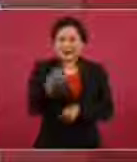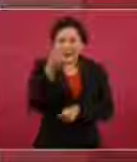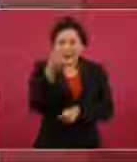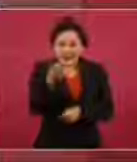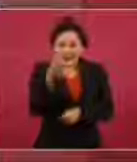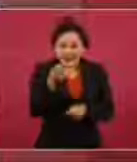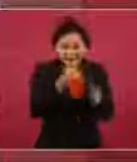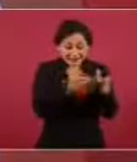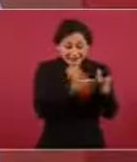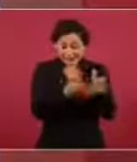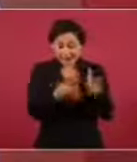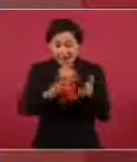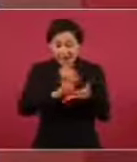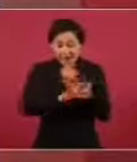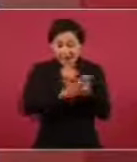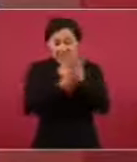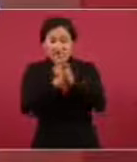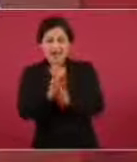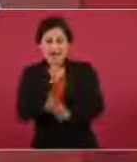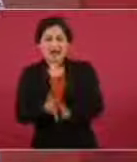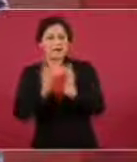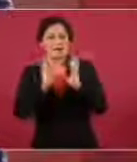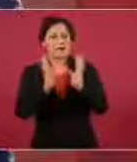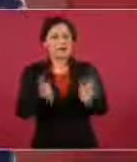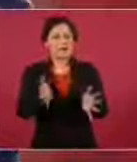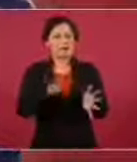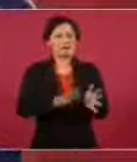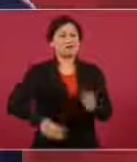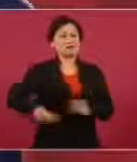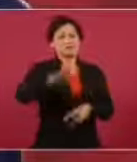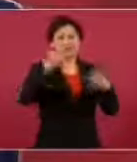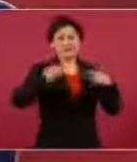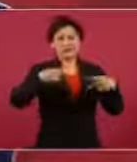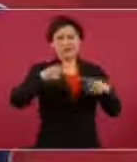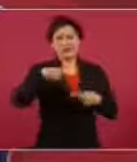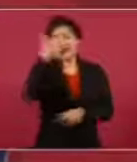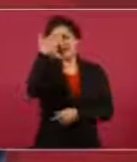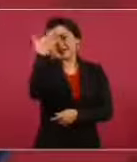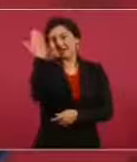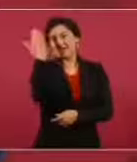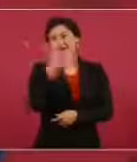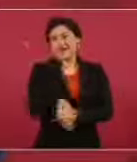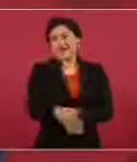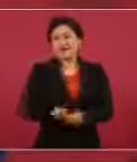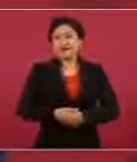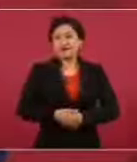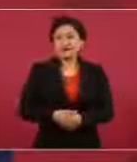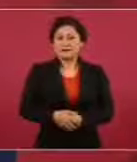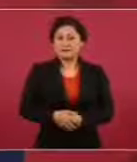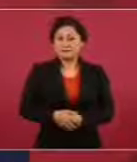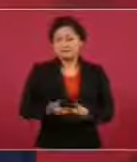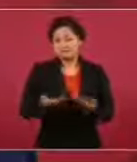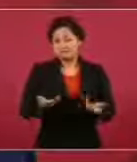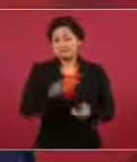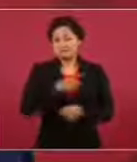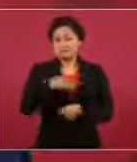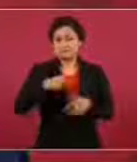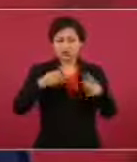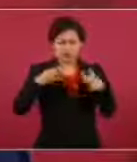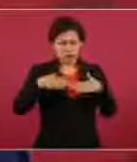tenerle confianza a la gente y